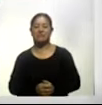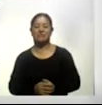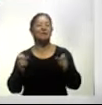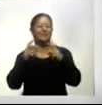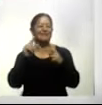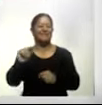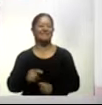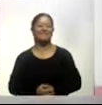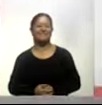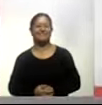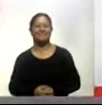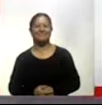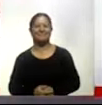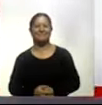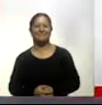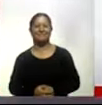vemos al rato